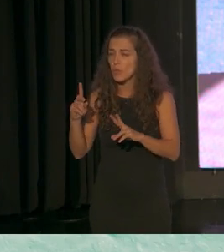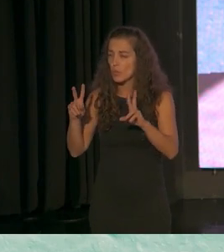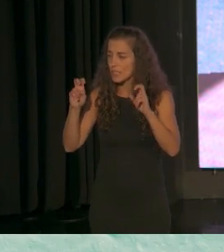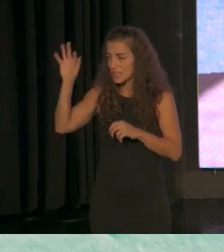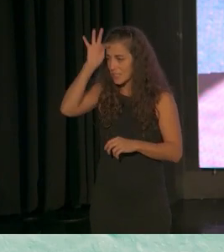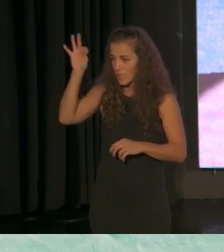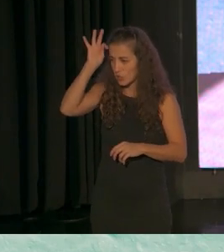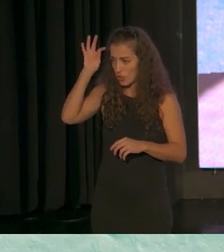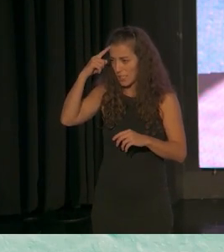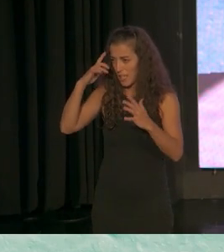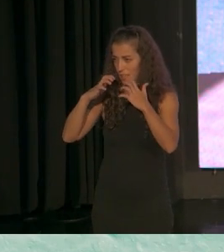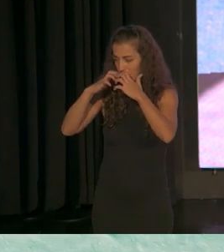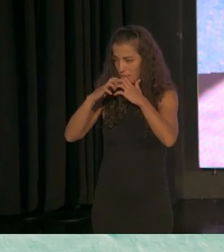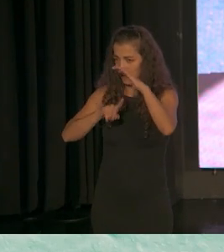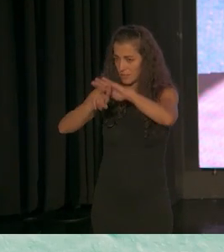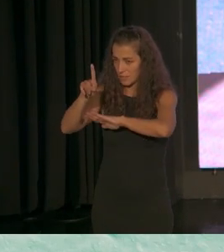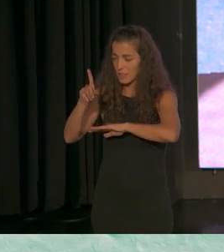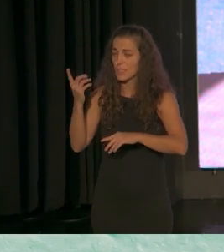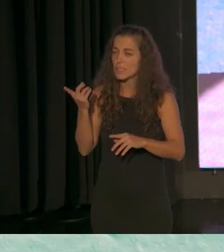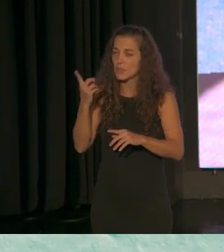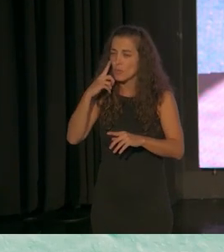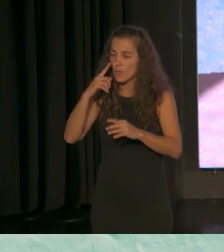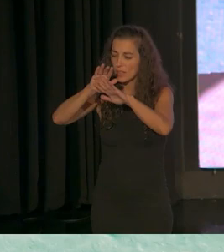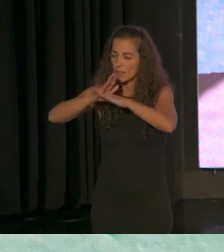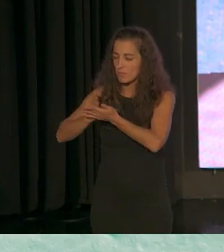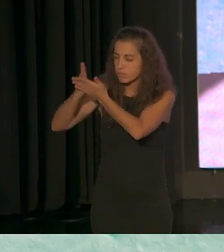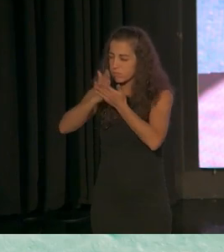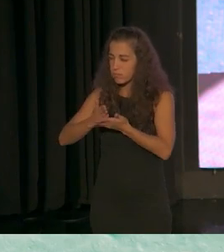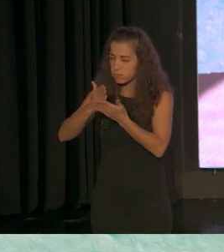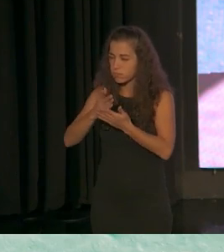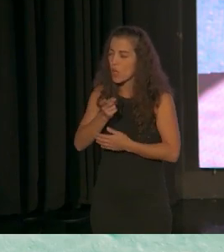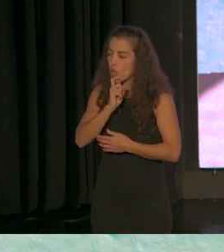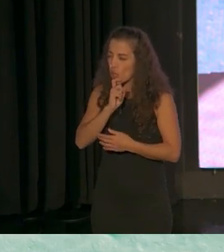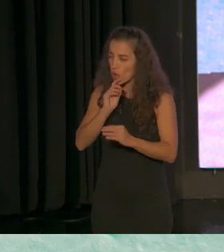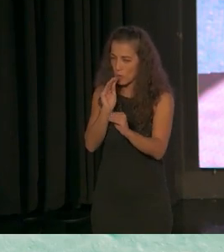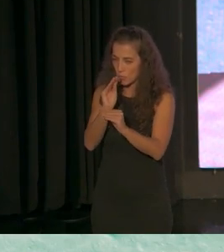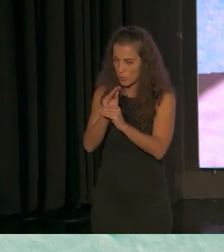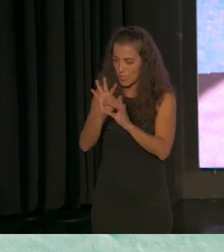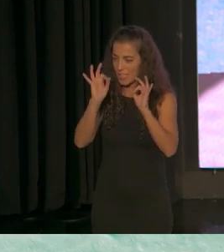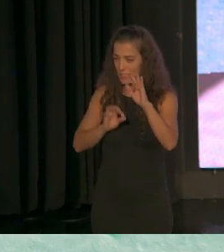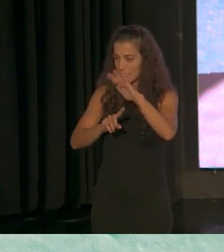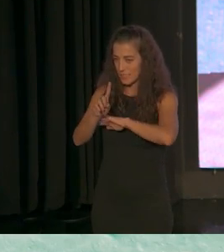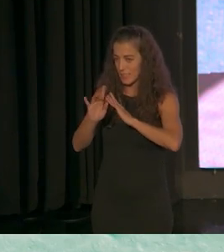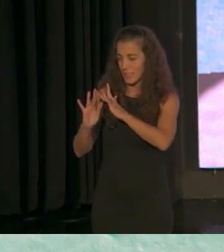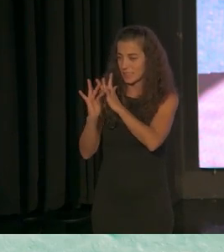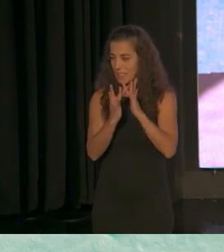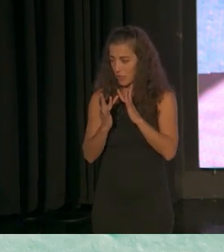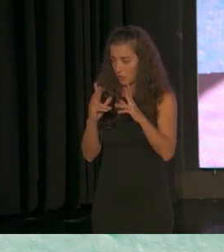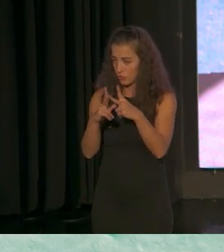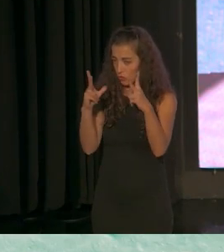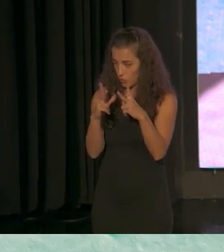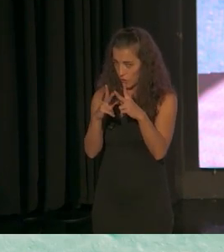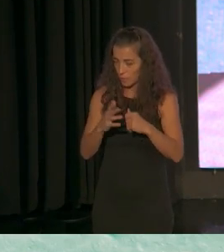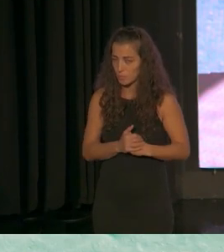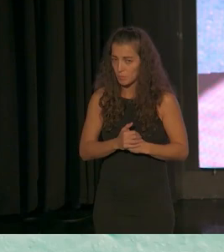promover las relaciones sociales en la pequeña en la primera infancia esto es absolutamente crítico